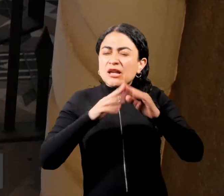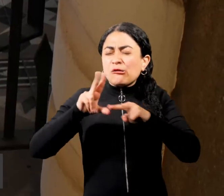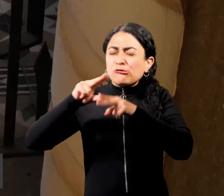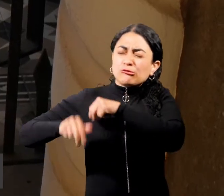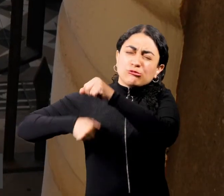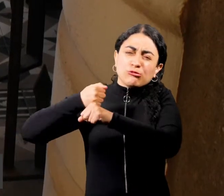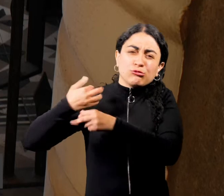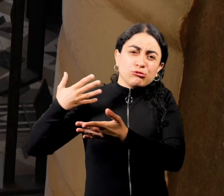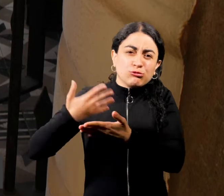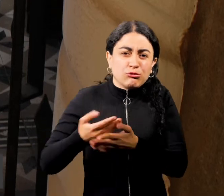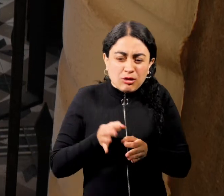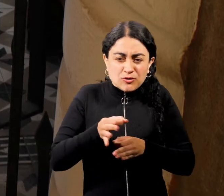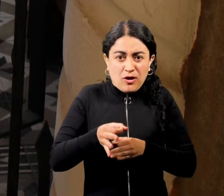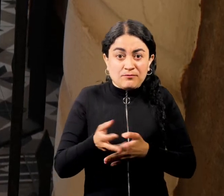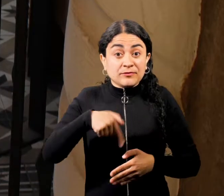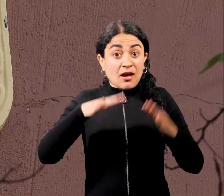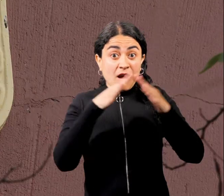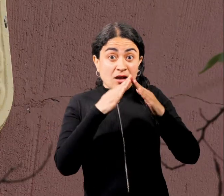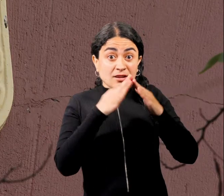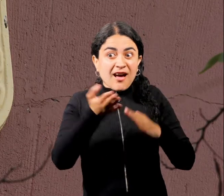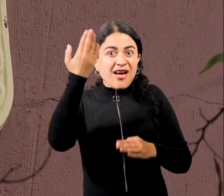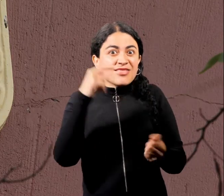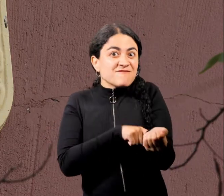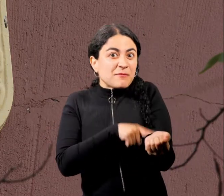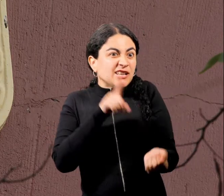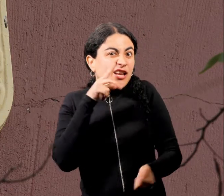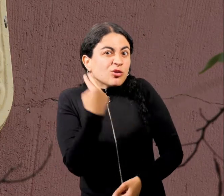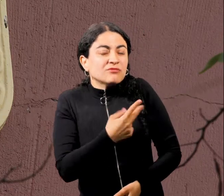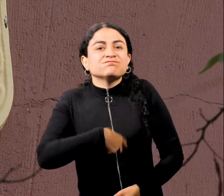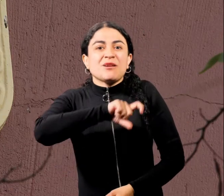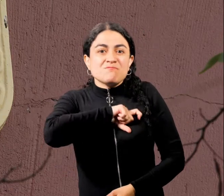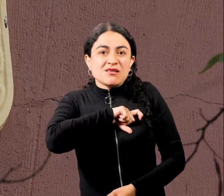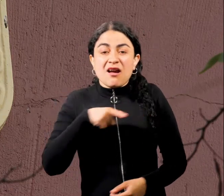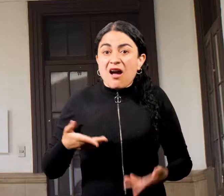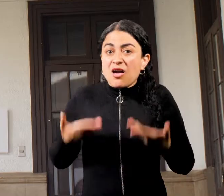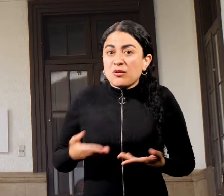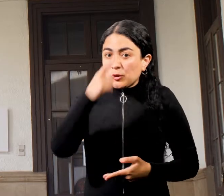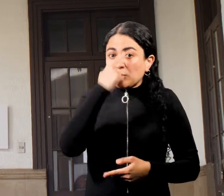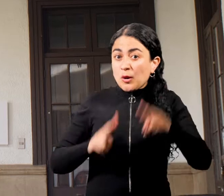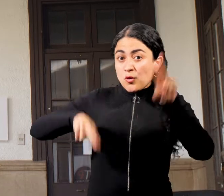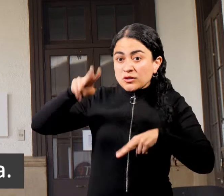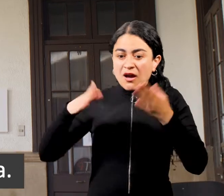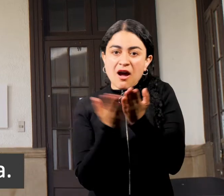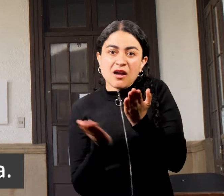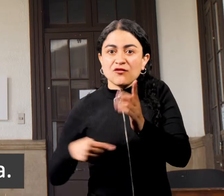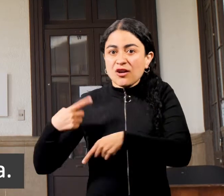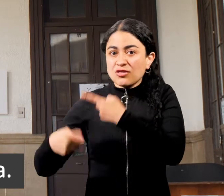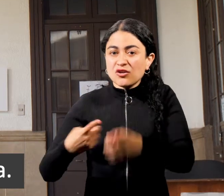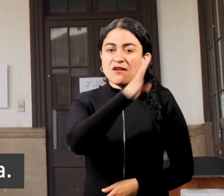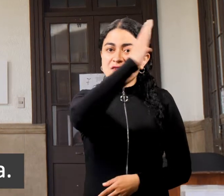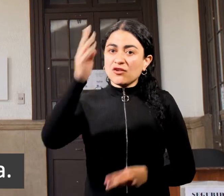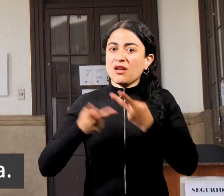casa más antigua de toda la ciudad. Esta casa fue de una familia española. Actualmente es el Museo, el Archivo